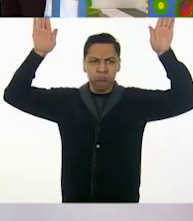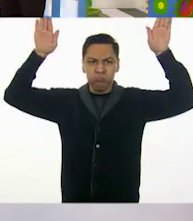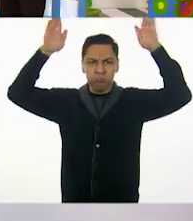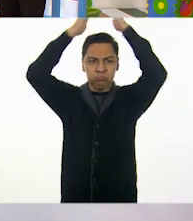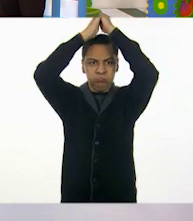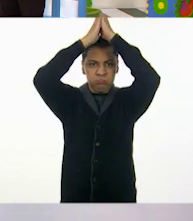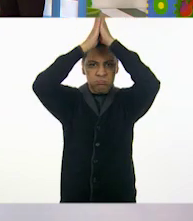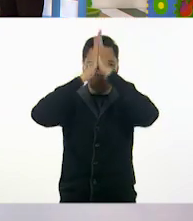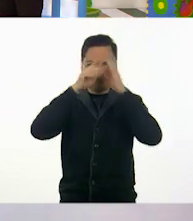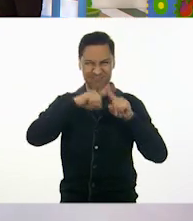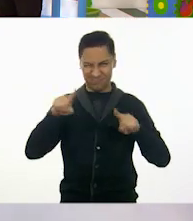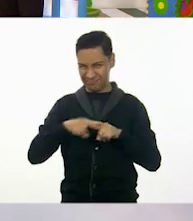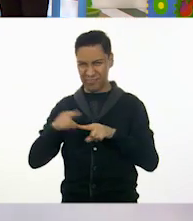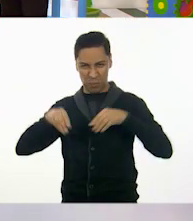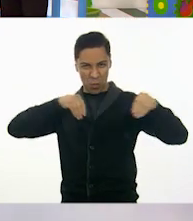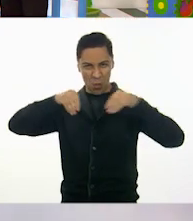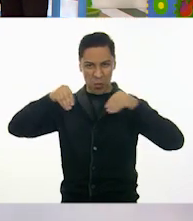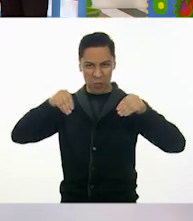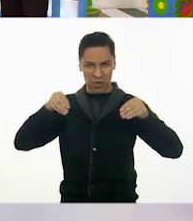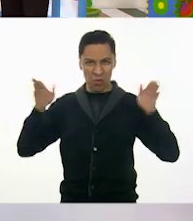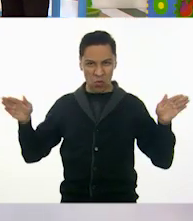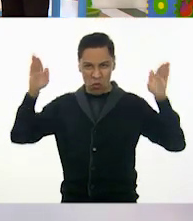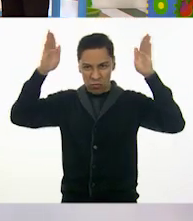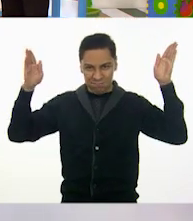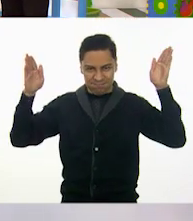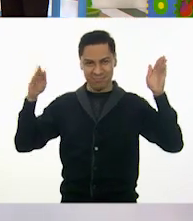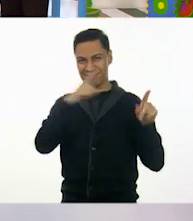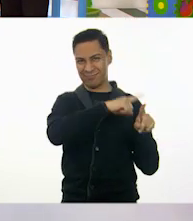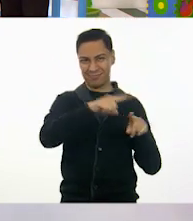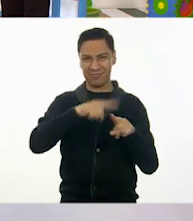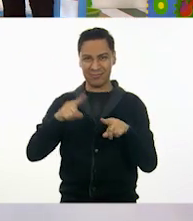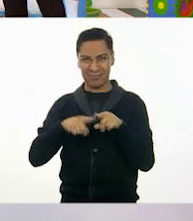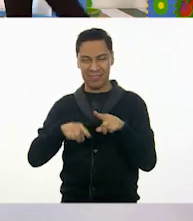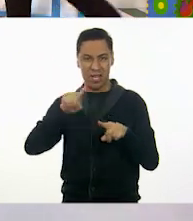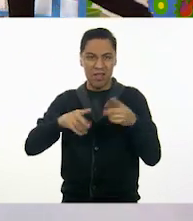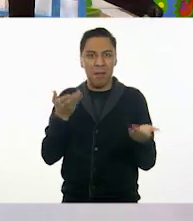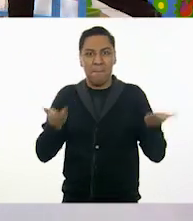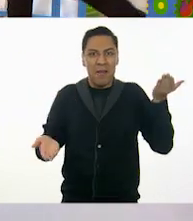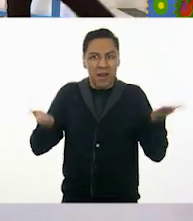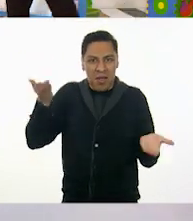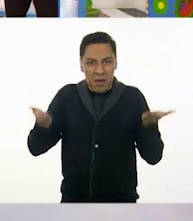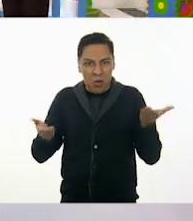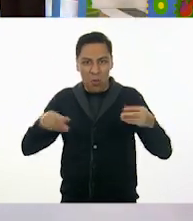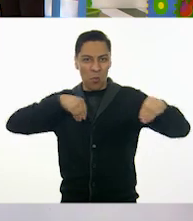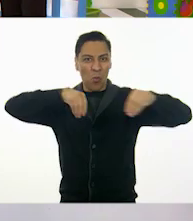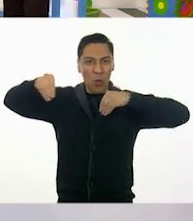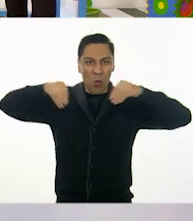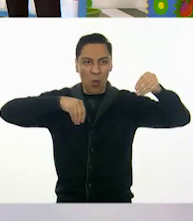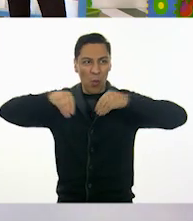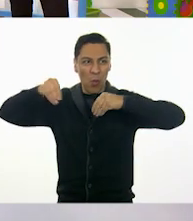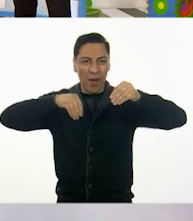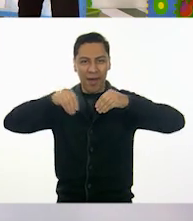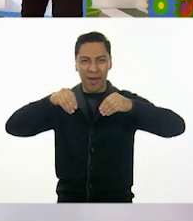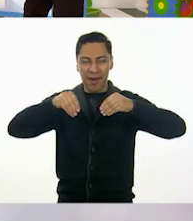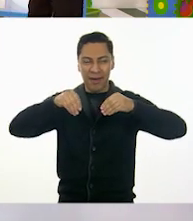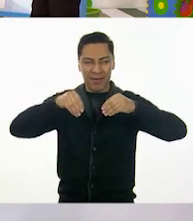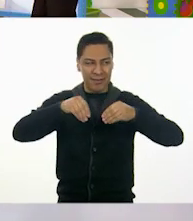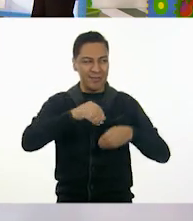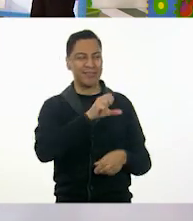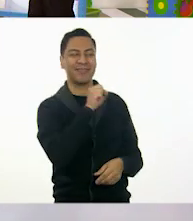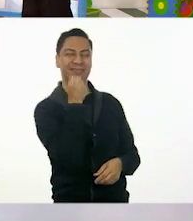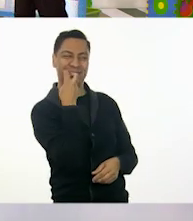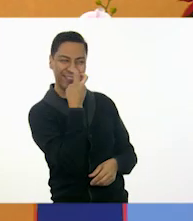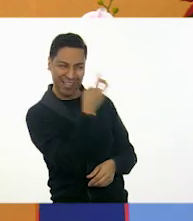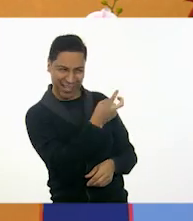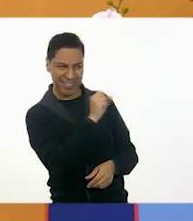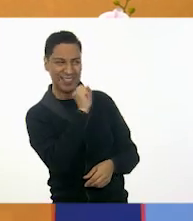picos. Y de tres, y luego haciendo un poquito de equilibrio y movernos. Exactamente. Muy